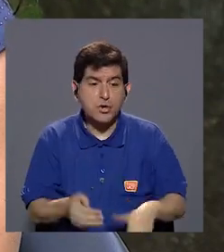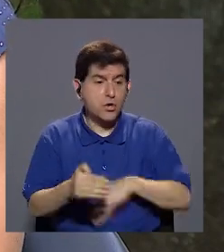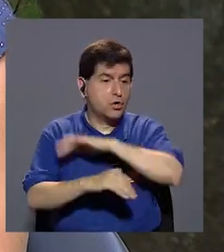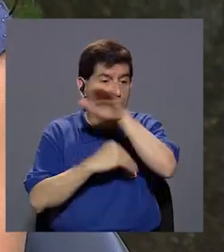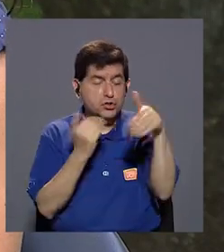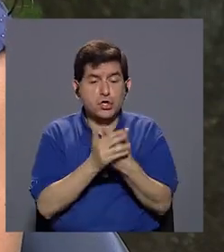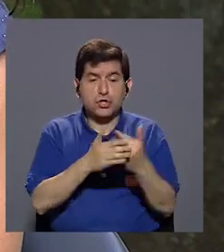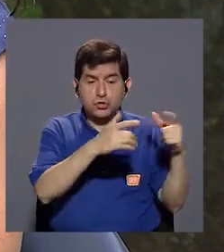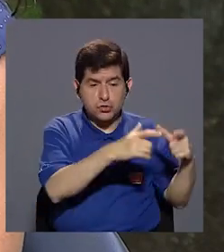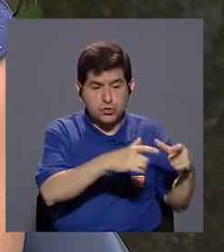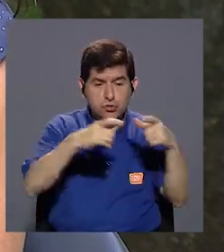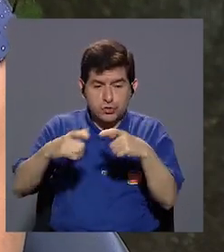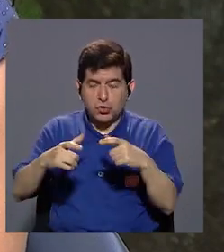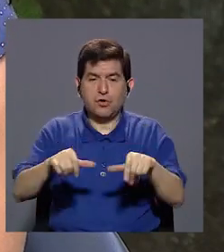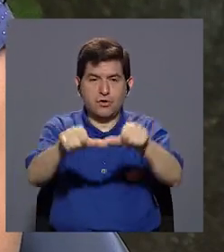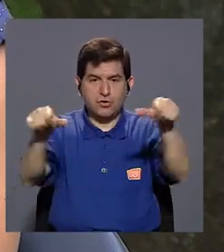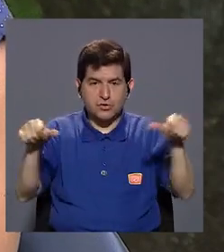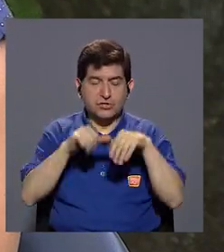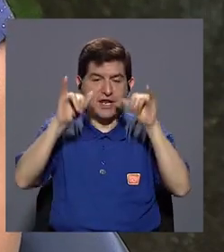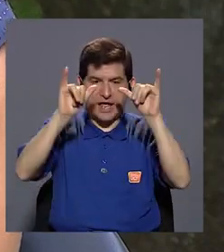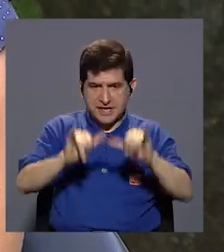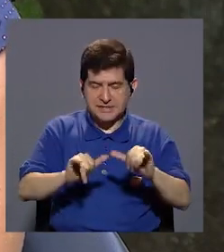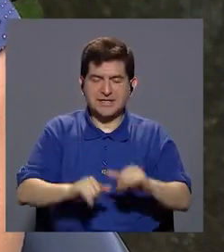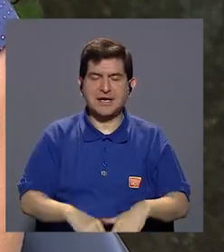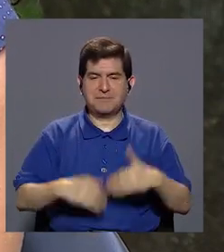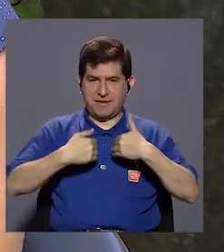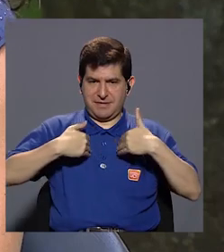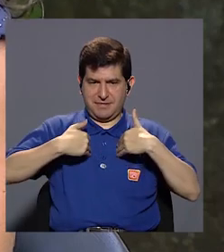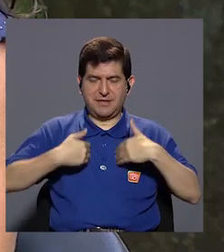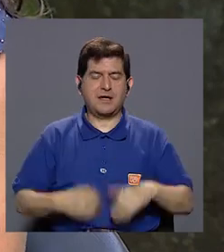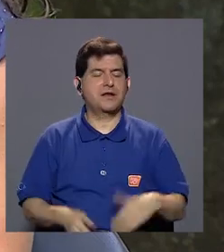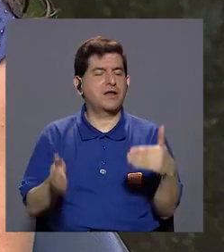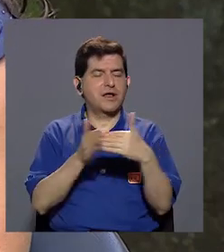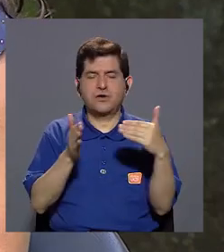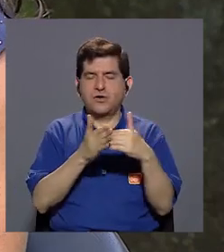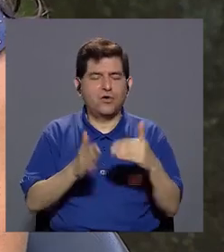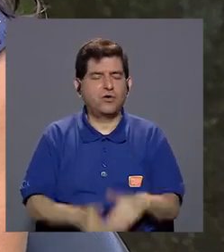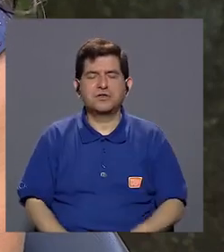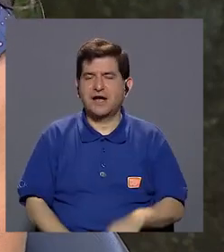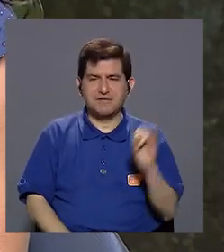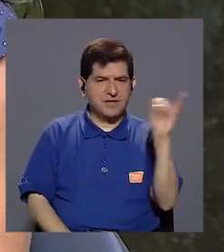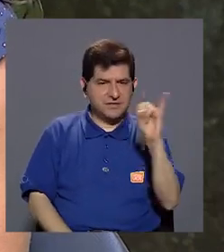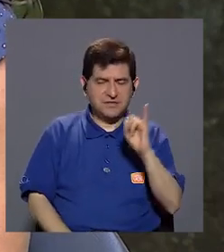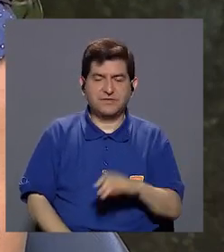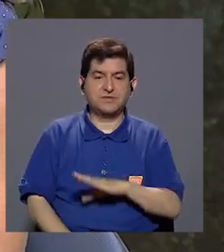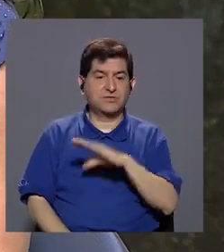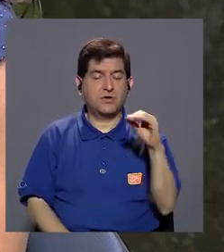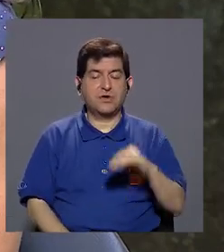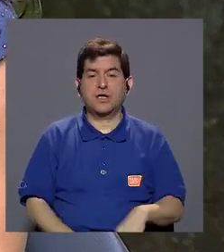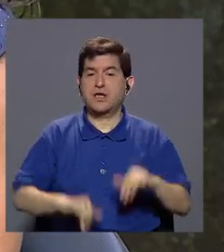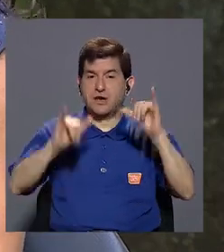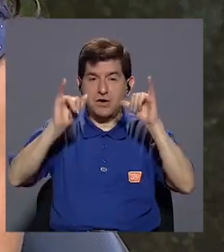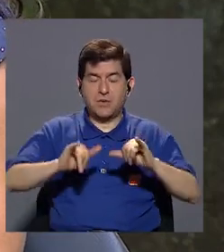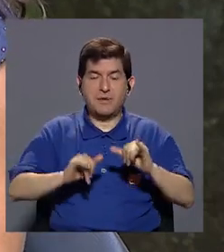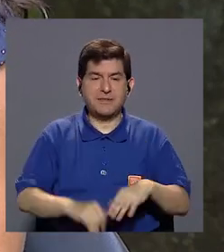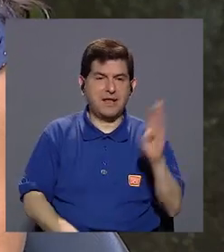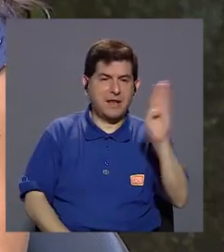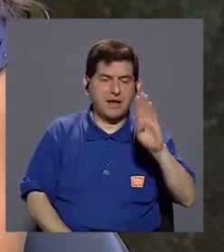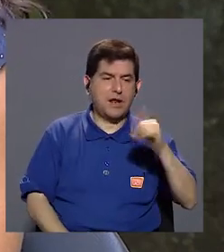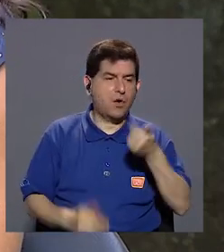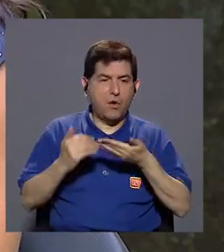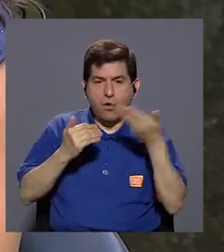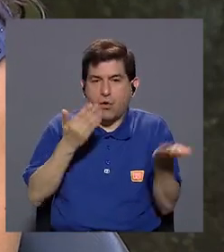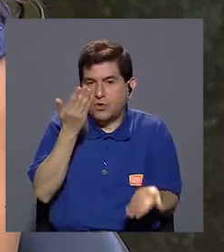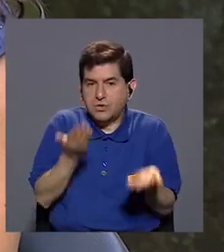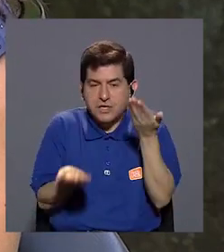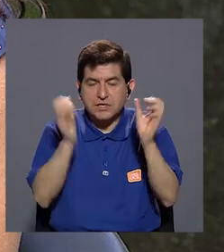¿verdad?, y luego todos los recipientes, el área donde ellos están, para que no se vuelvan a reinfestar y también para que no prevalezcan ahí bacterias